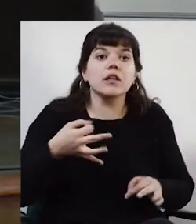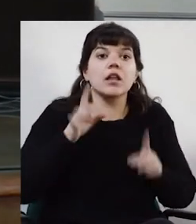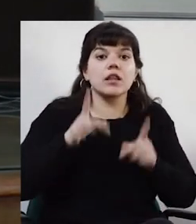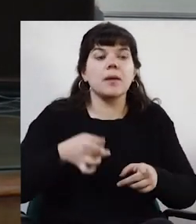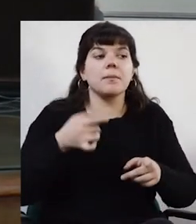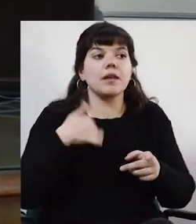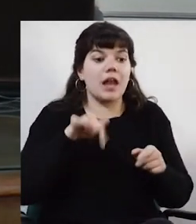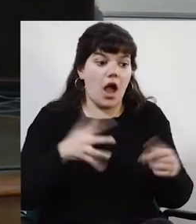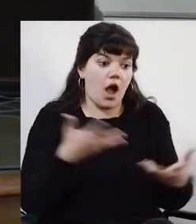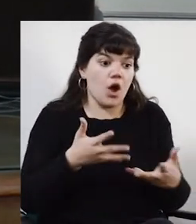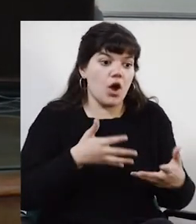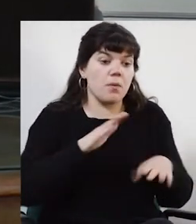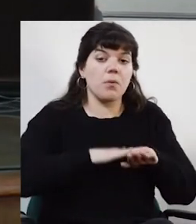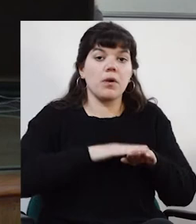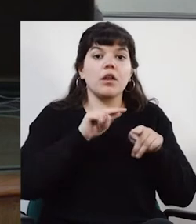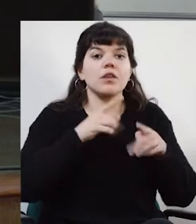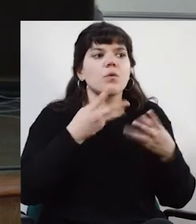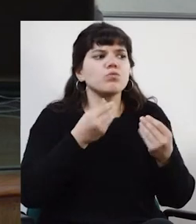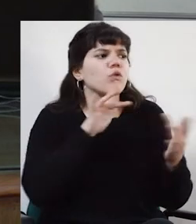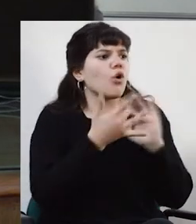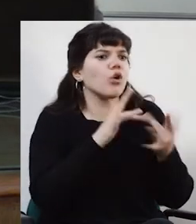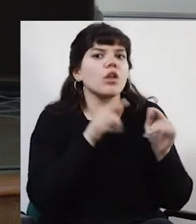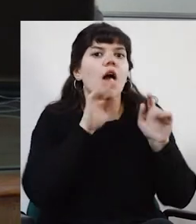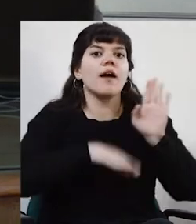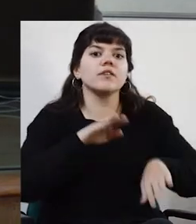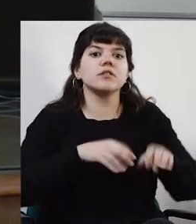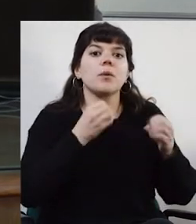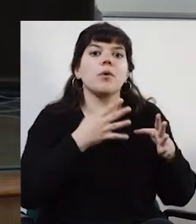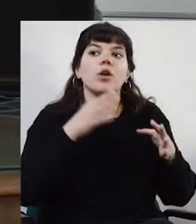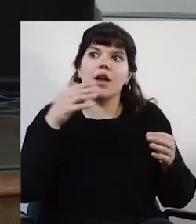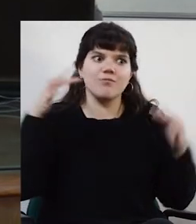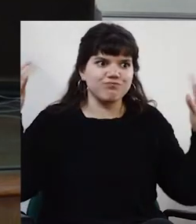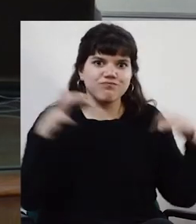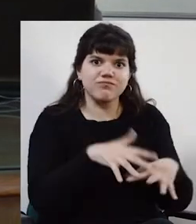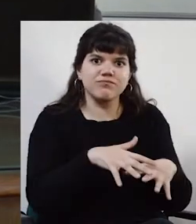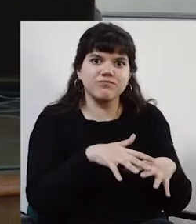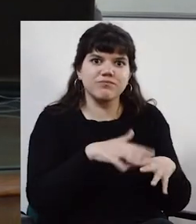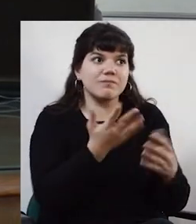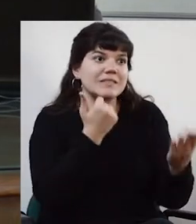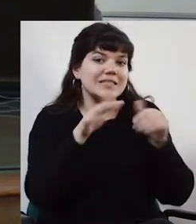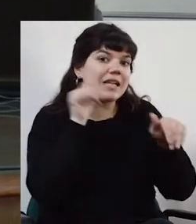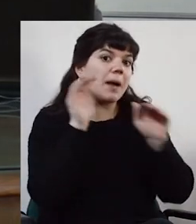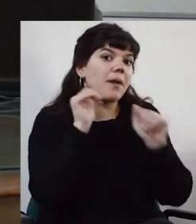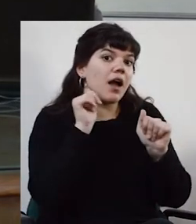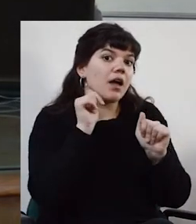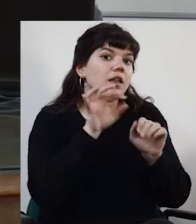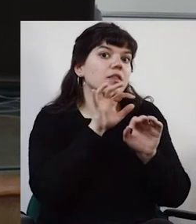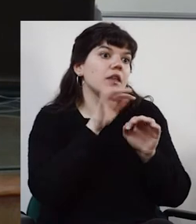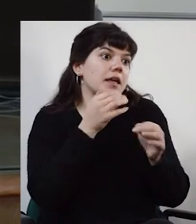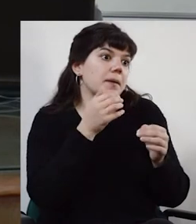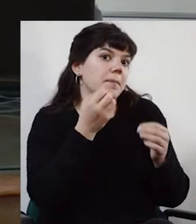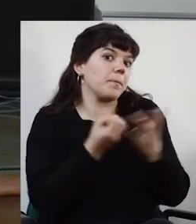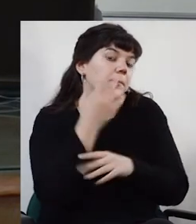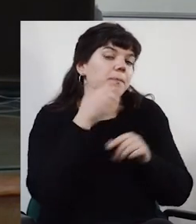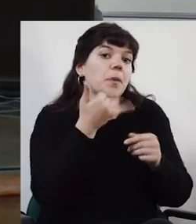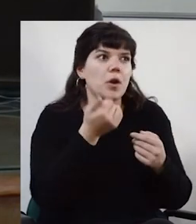también en esto ocurre que muchas veces las redes se constituyen porque hay una convocatoria a algo, que se convoca a una red de algo.